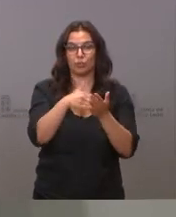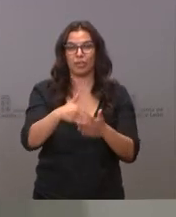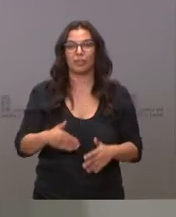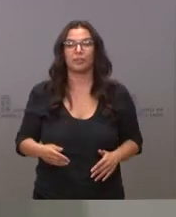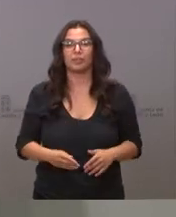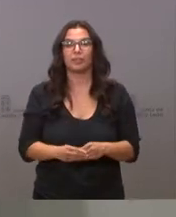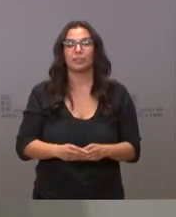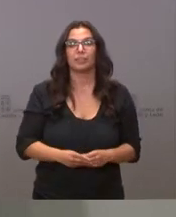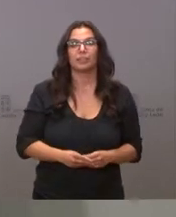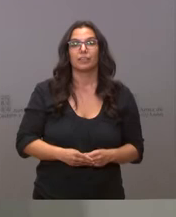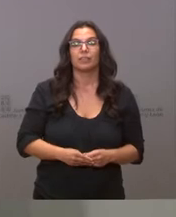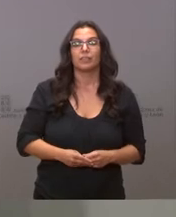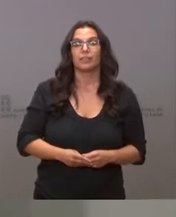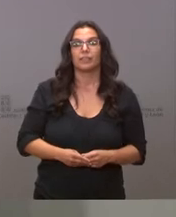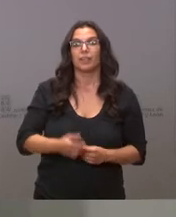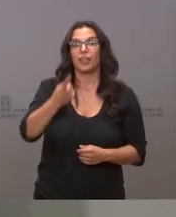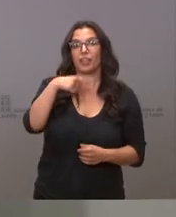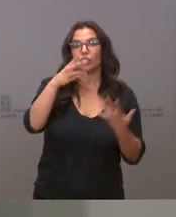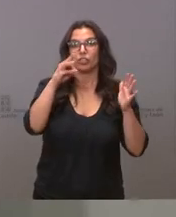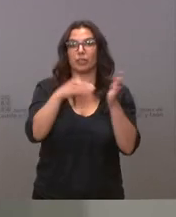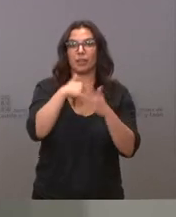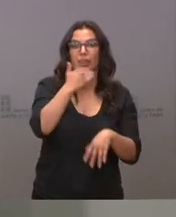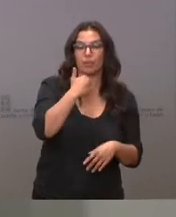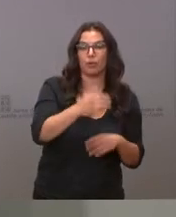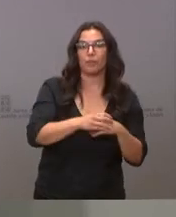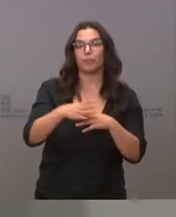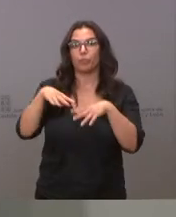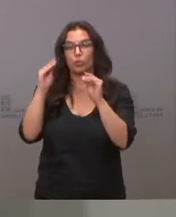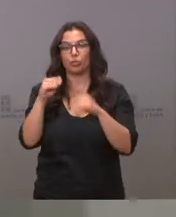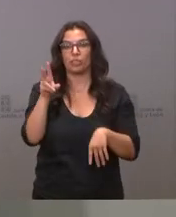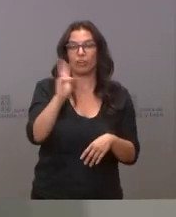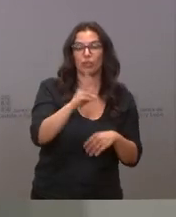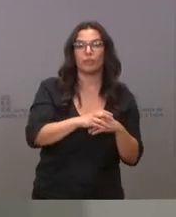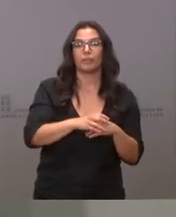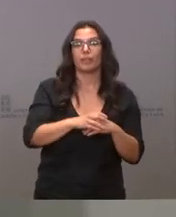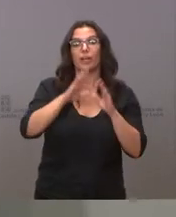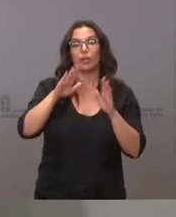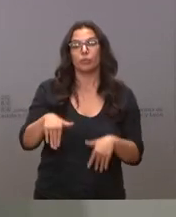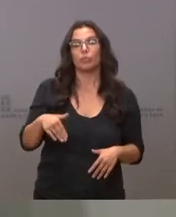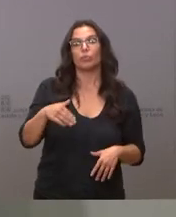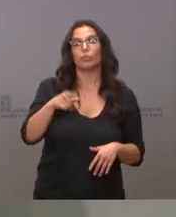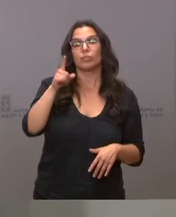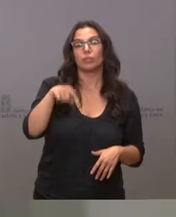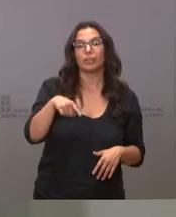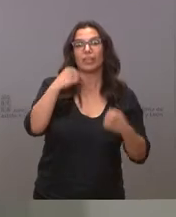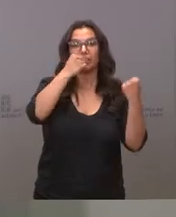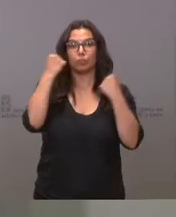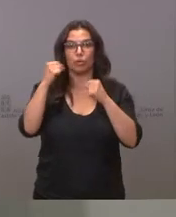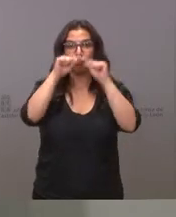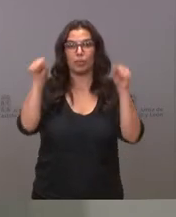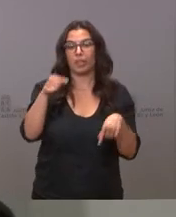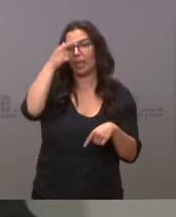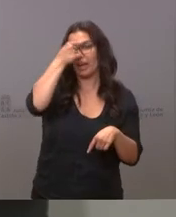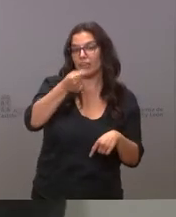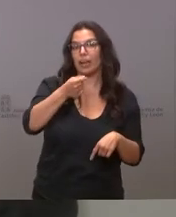180.000, la Diputación de Zamora, Burgos y Valladolid, y finalmente las instituciones provinciales de Ávila,